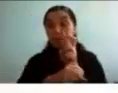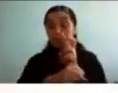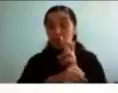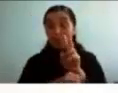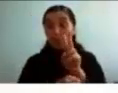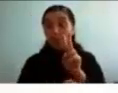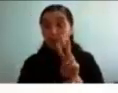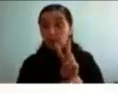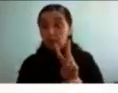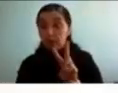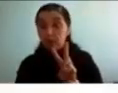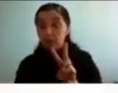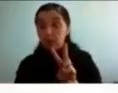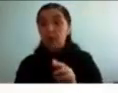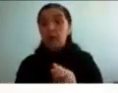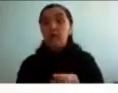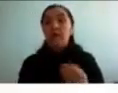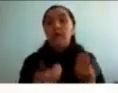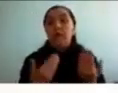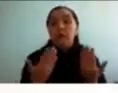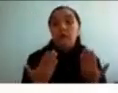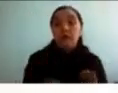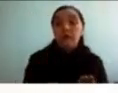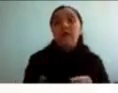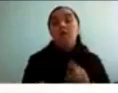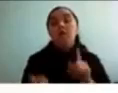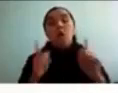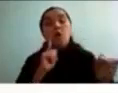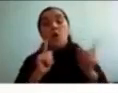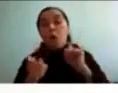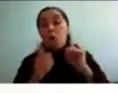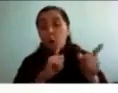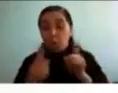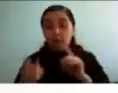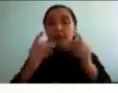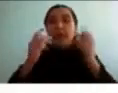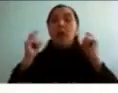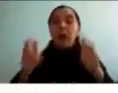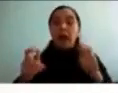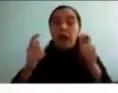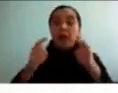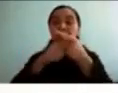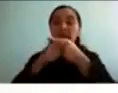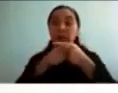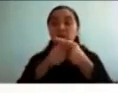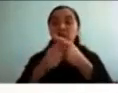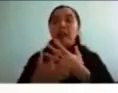trabajaríamos las funciones ejecutivas la psicomotricidad la coordinación las habilidades sociales el autoestima